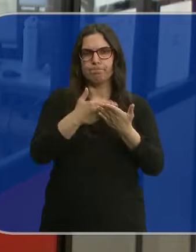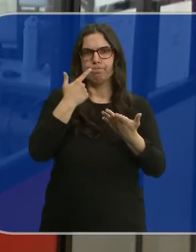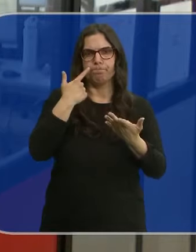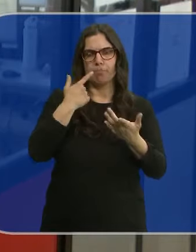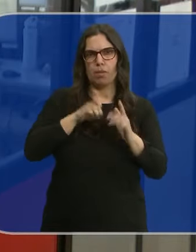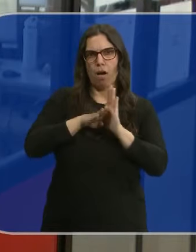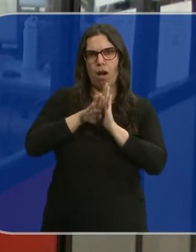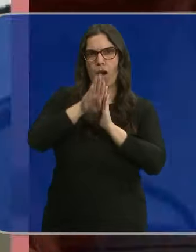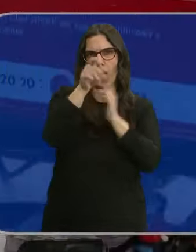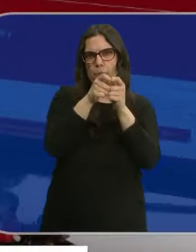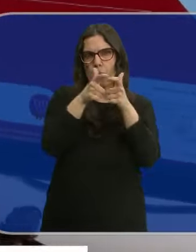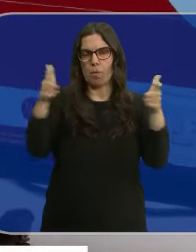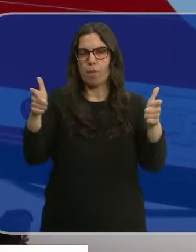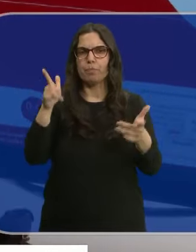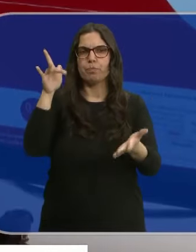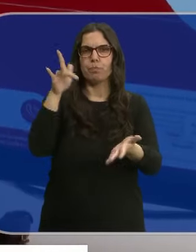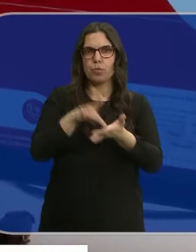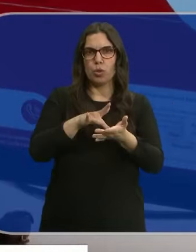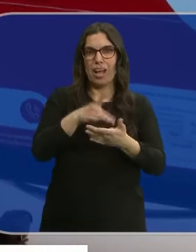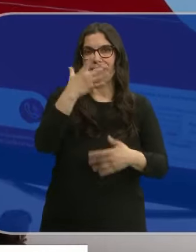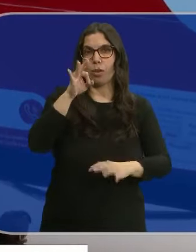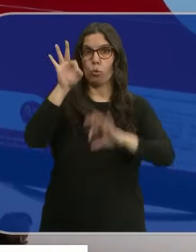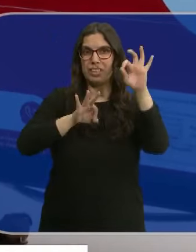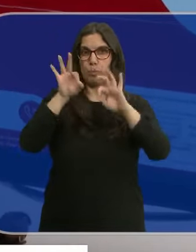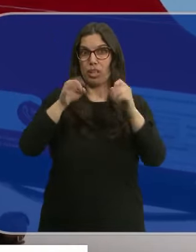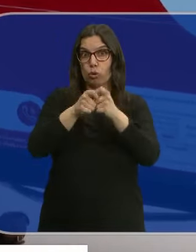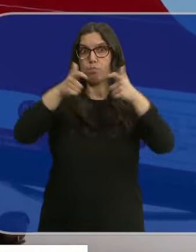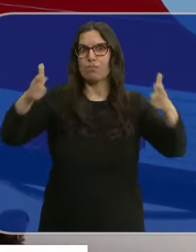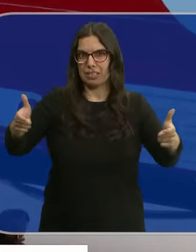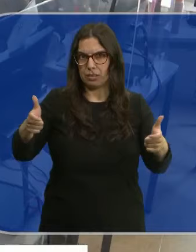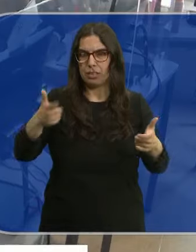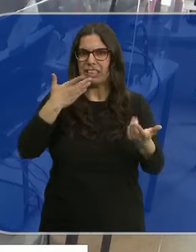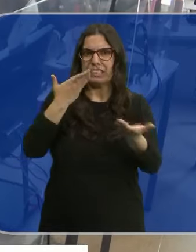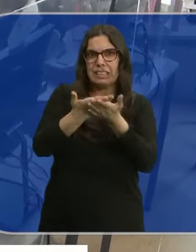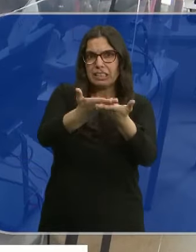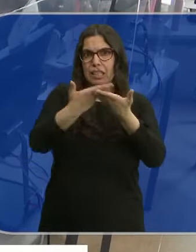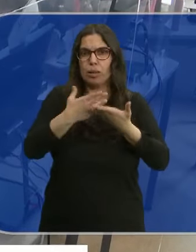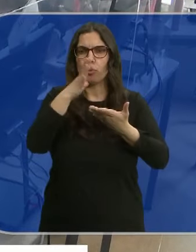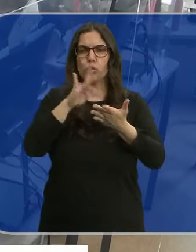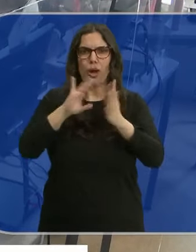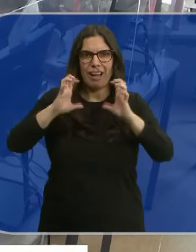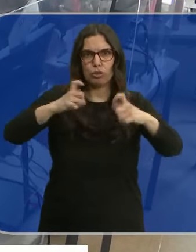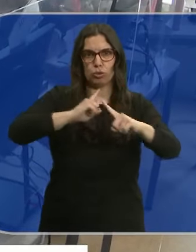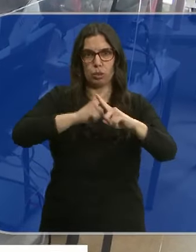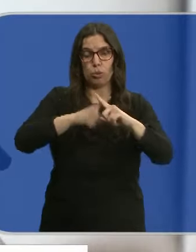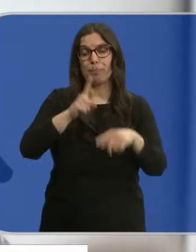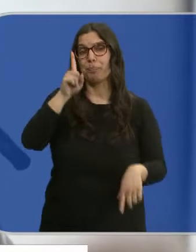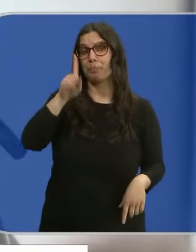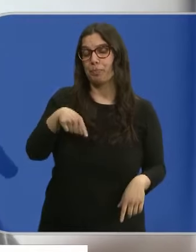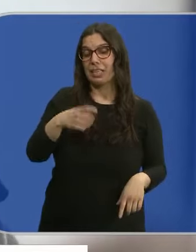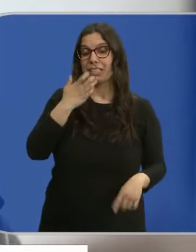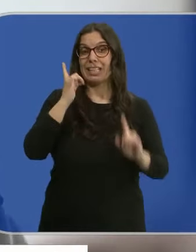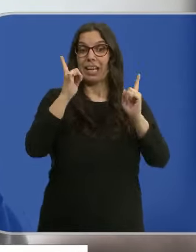tendencia a la alta. Existe un aumento de más del 50% en las peticiones de ayuda por agresiones sexuales. Además,